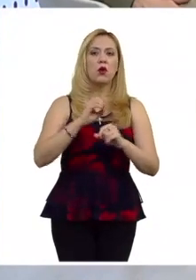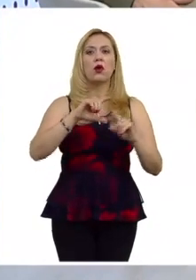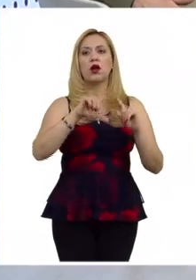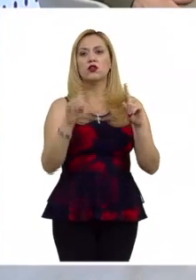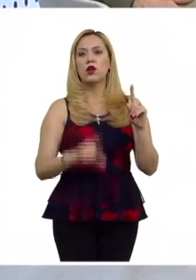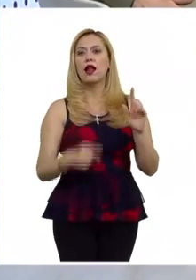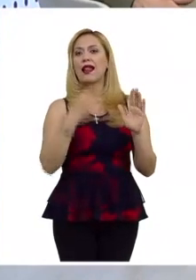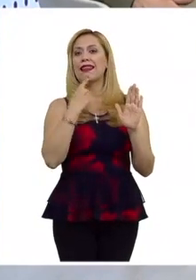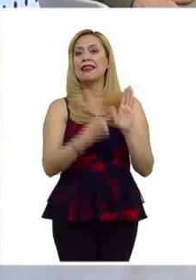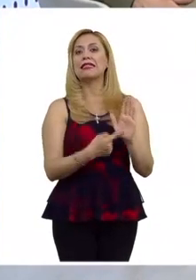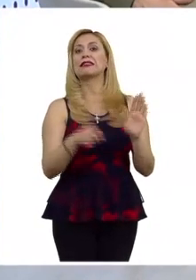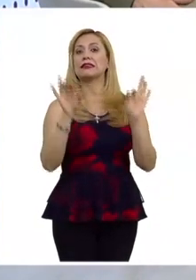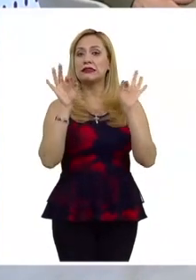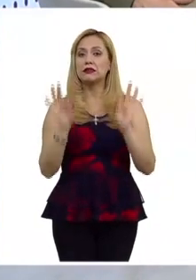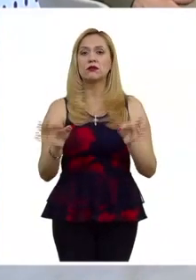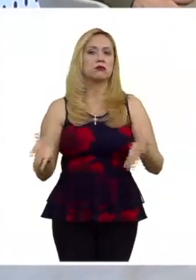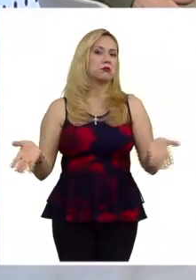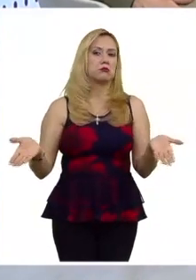defina